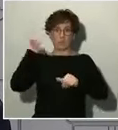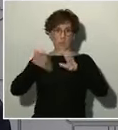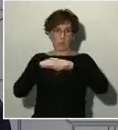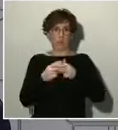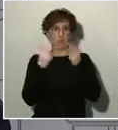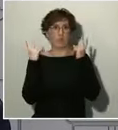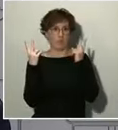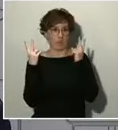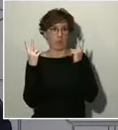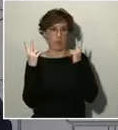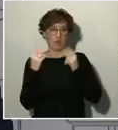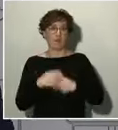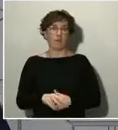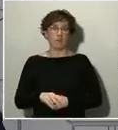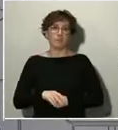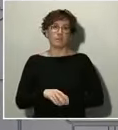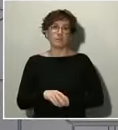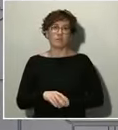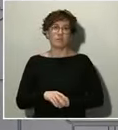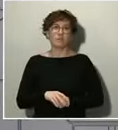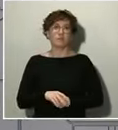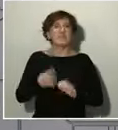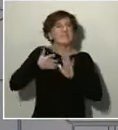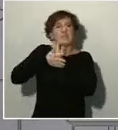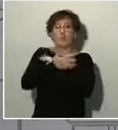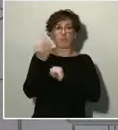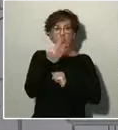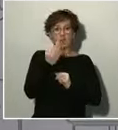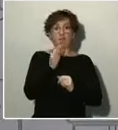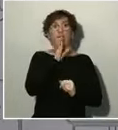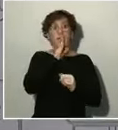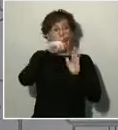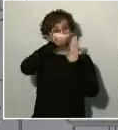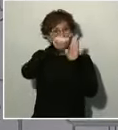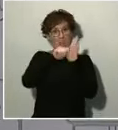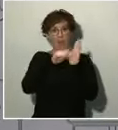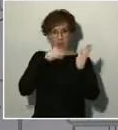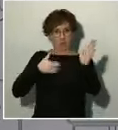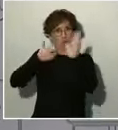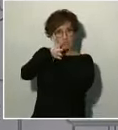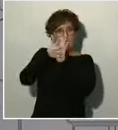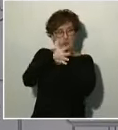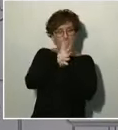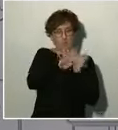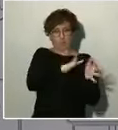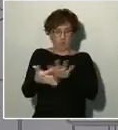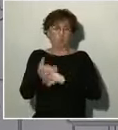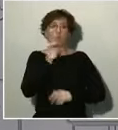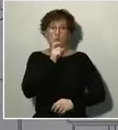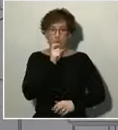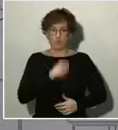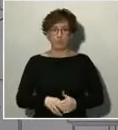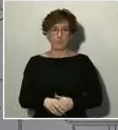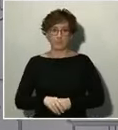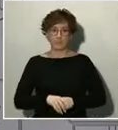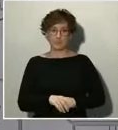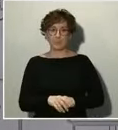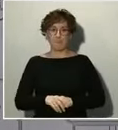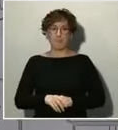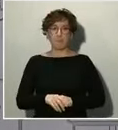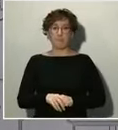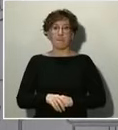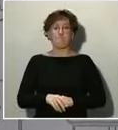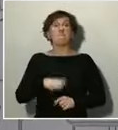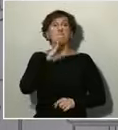fundamentalmente en las medidas que procedo a explicar. Dijimos que haríamos lo que